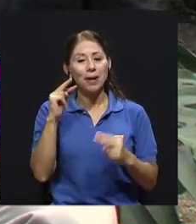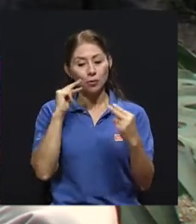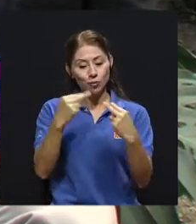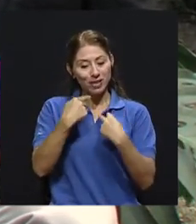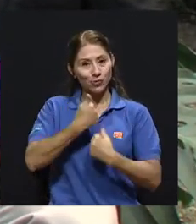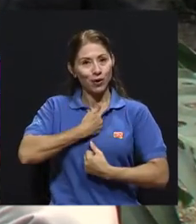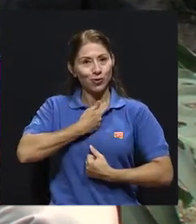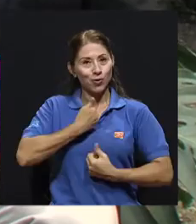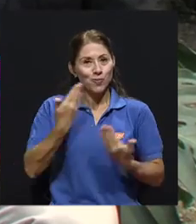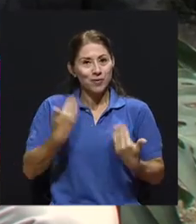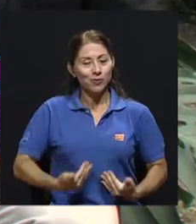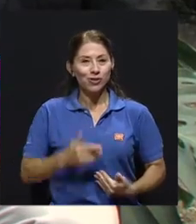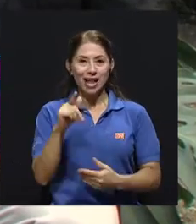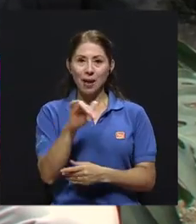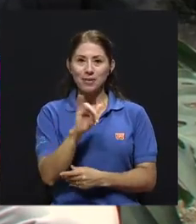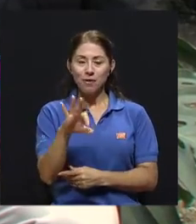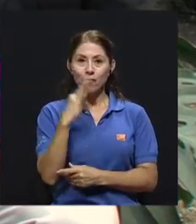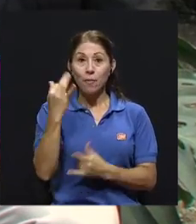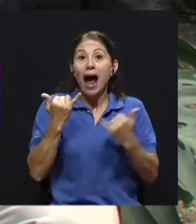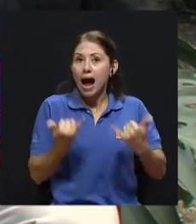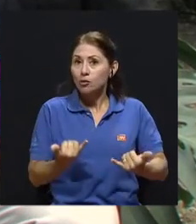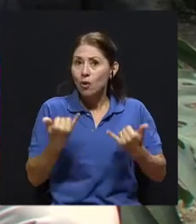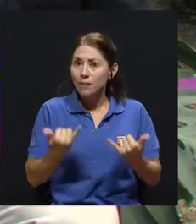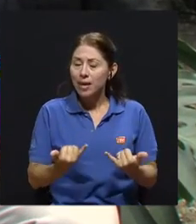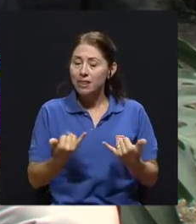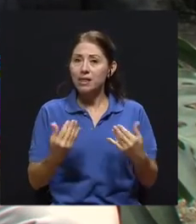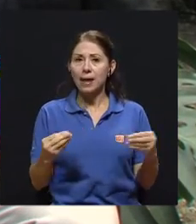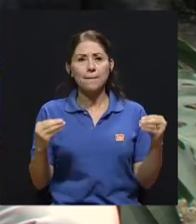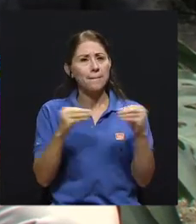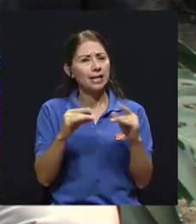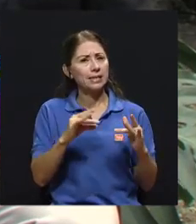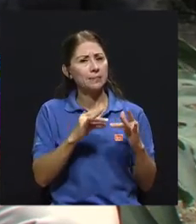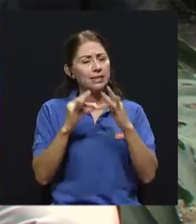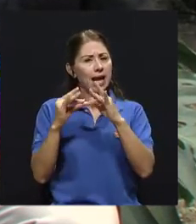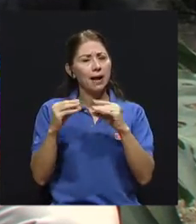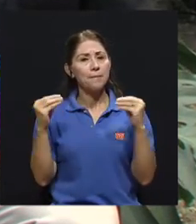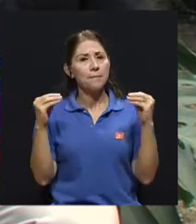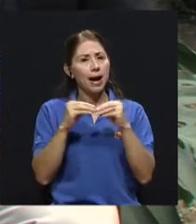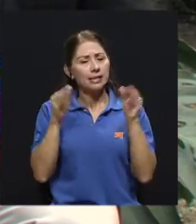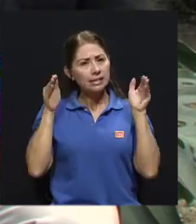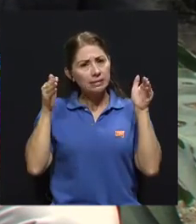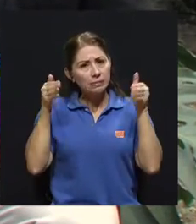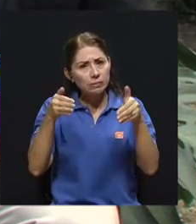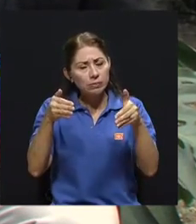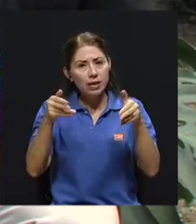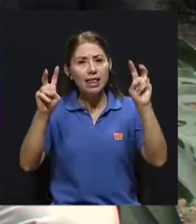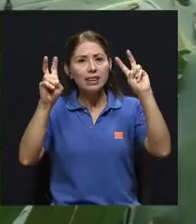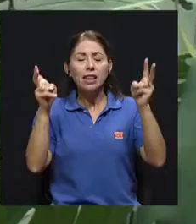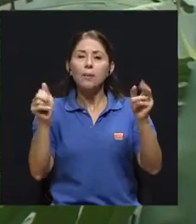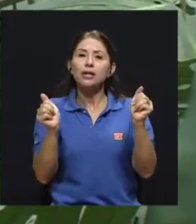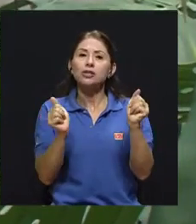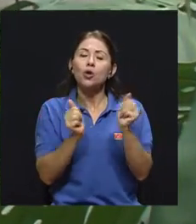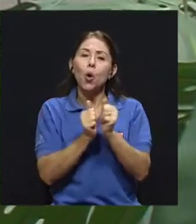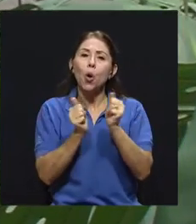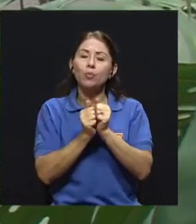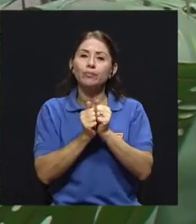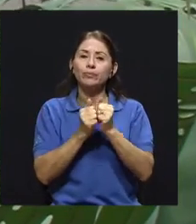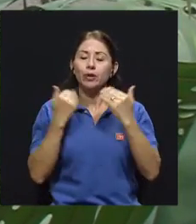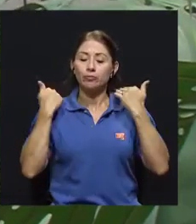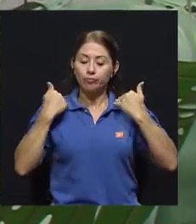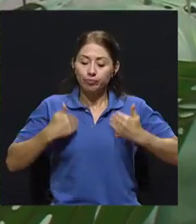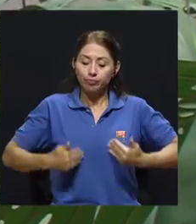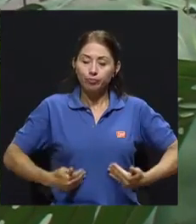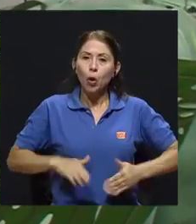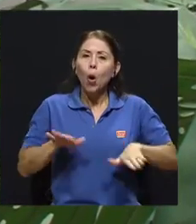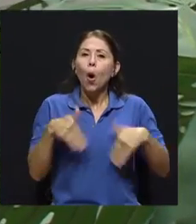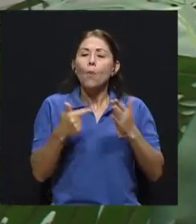hoy en día hay un acento muy especial, muy particular, en temas que tienen que ver con la apariencia. Y de nuevo, entonces,